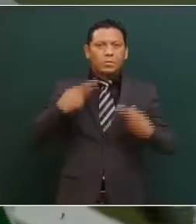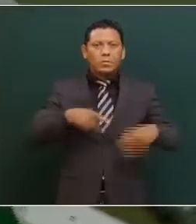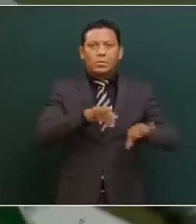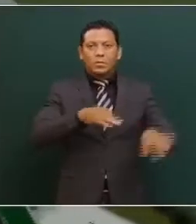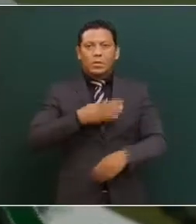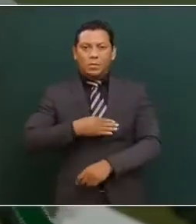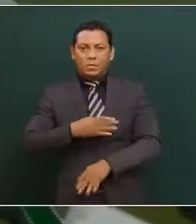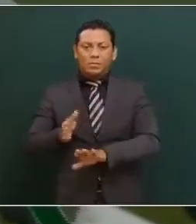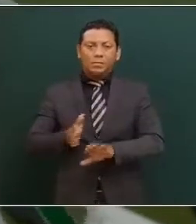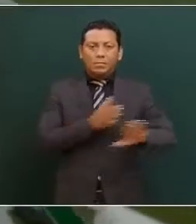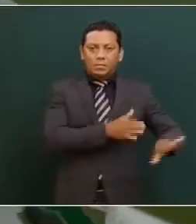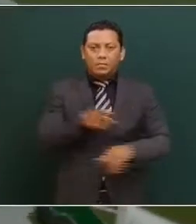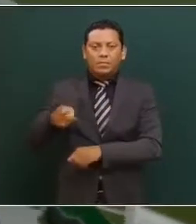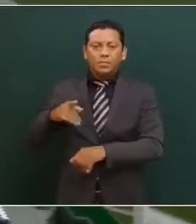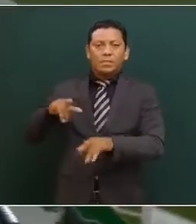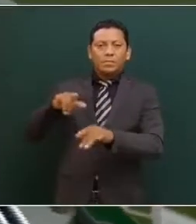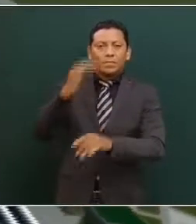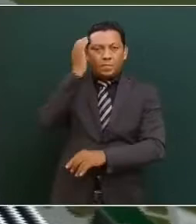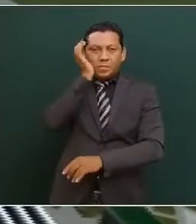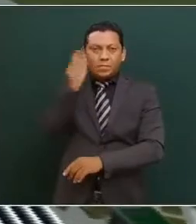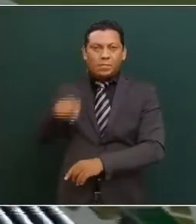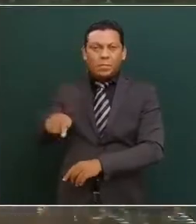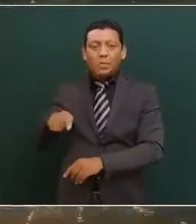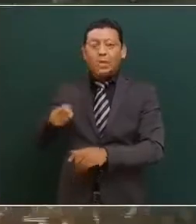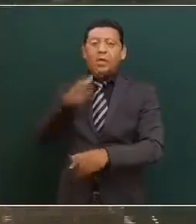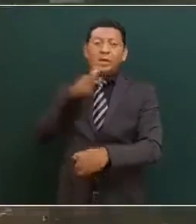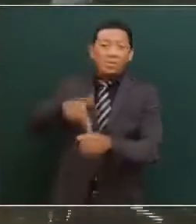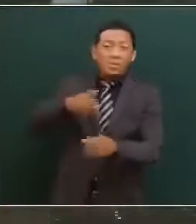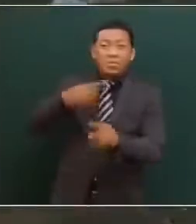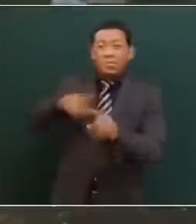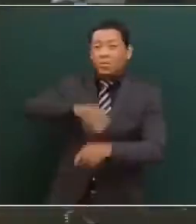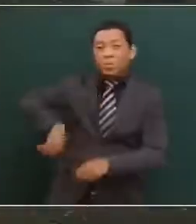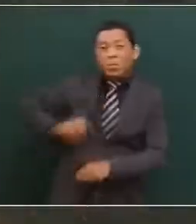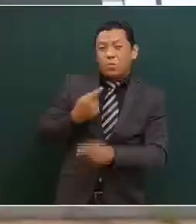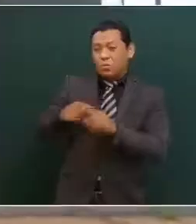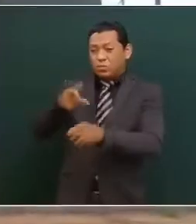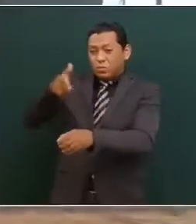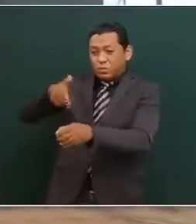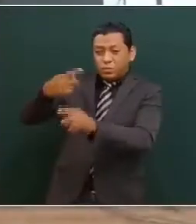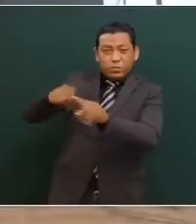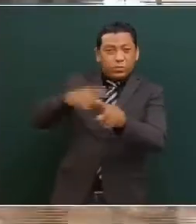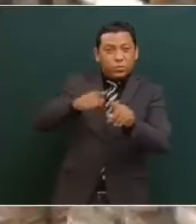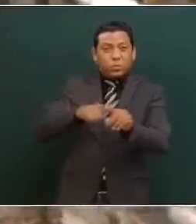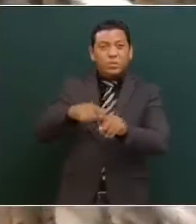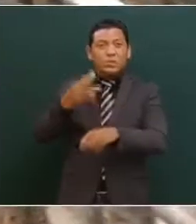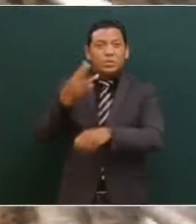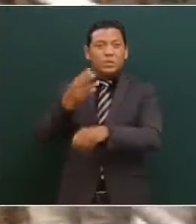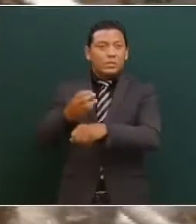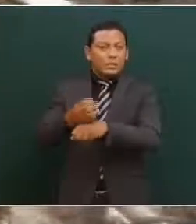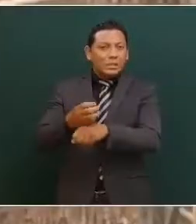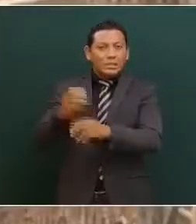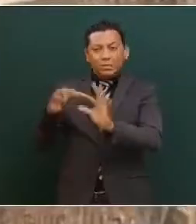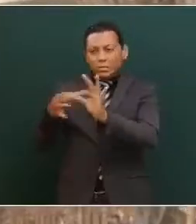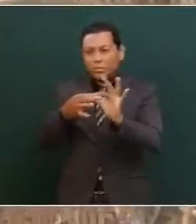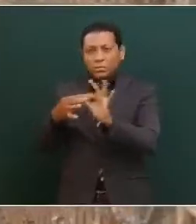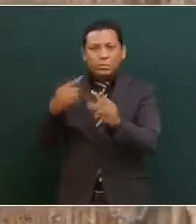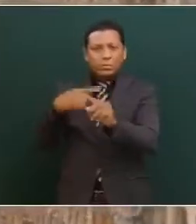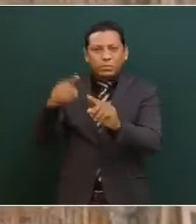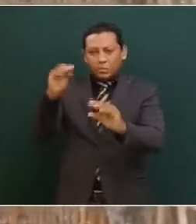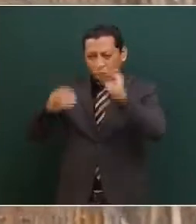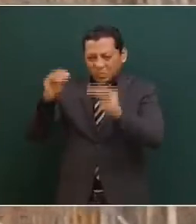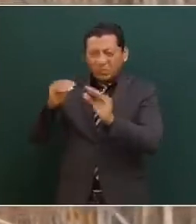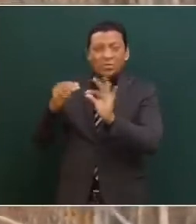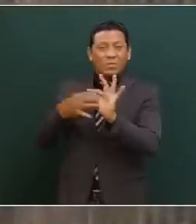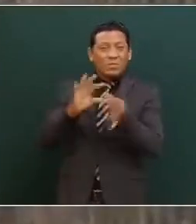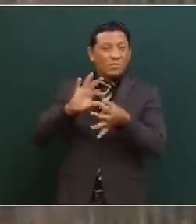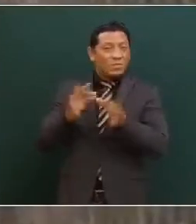En la terminal de combustibles y redes de distribución, se realiza la soldadura del tercer anillo, así como el habilitado y armado de